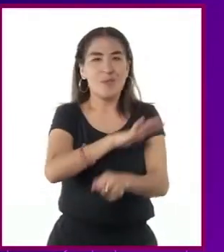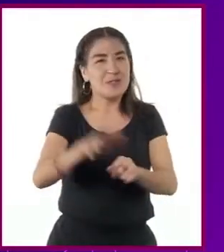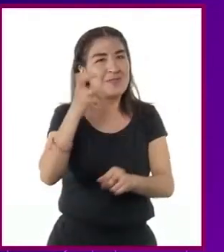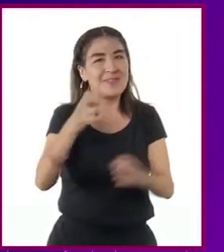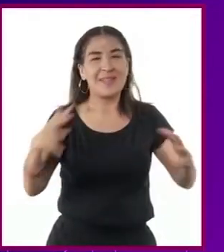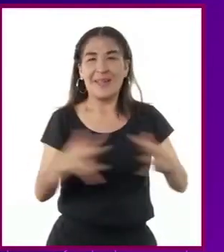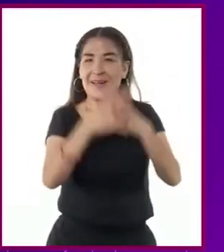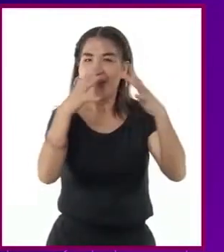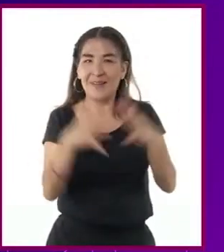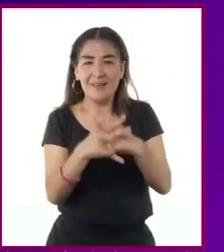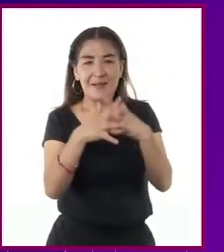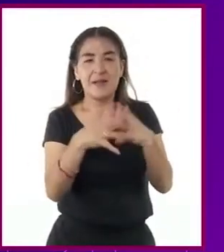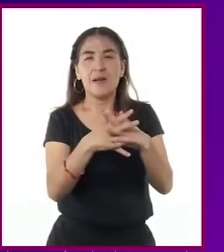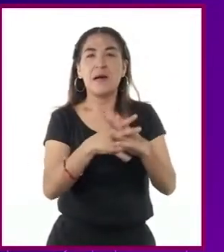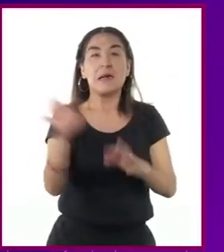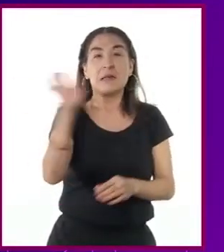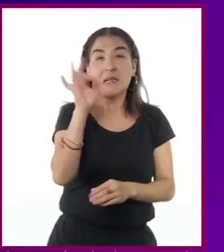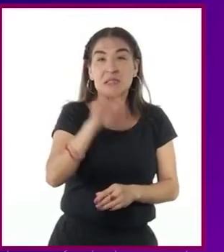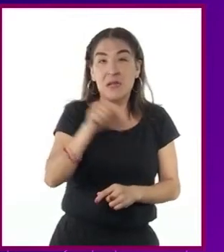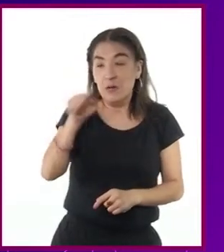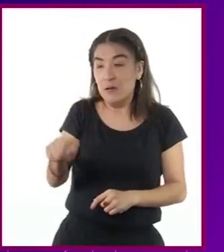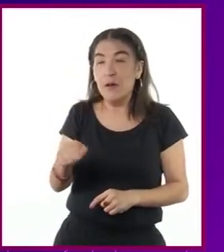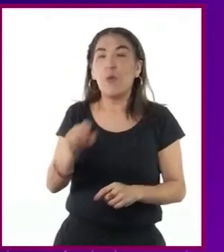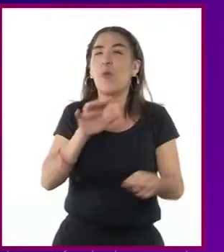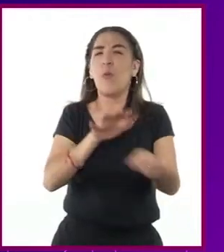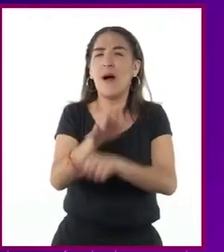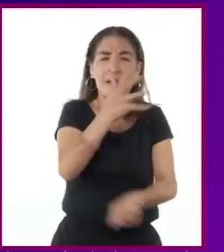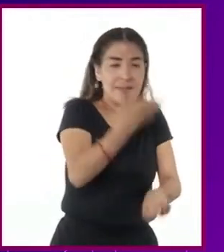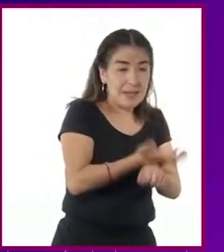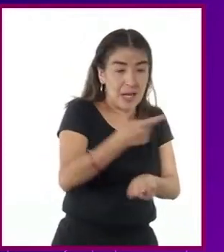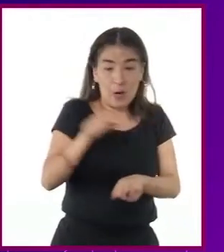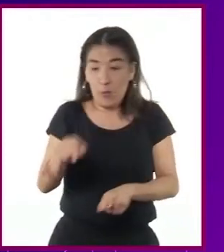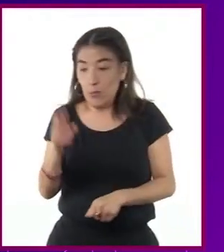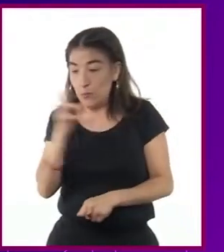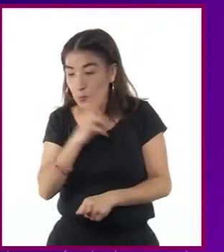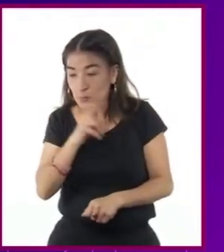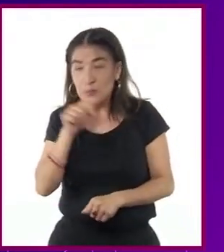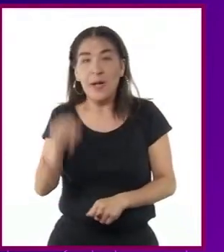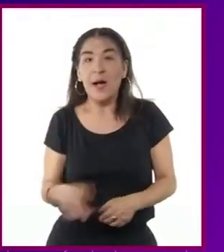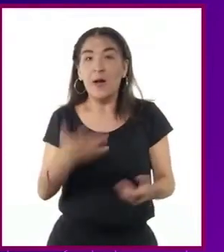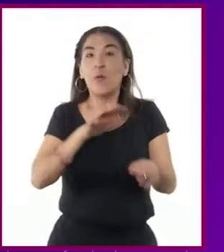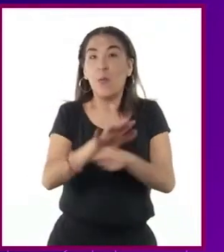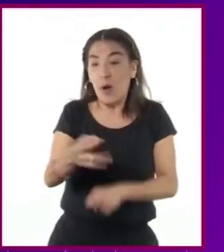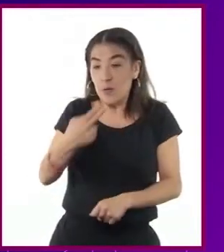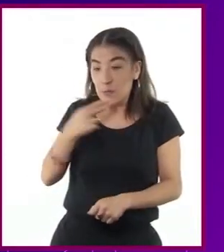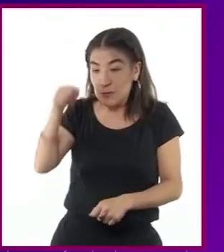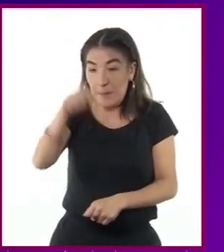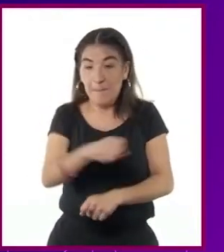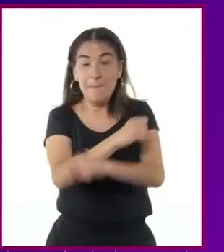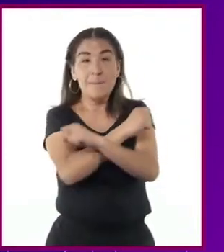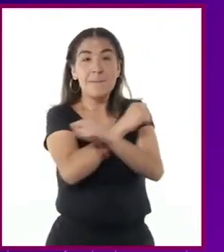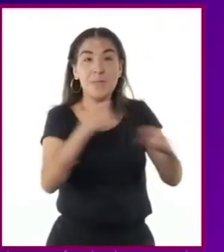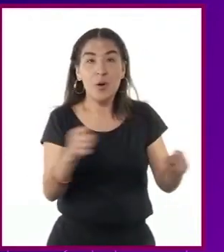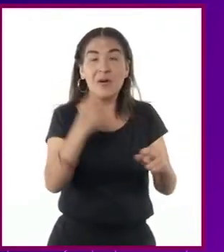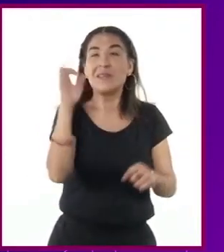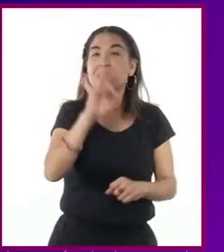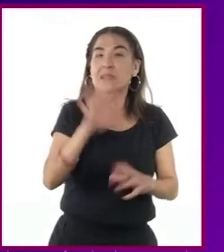ya que si uno usaba el arma atómica, el otro tendría la posibilidad antes de